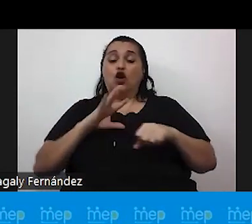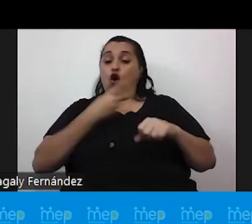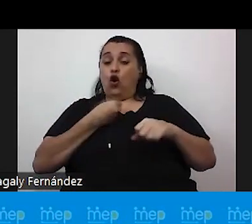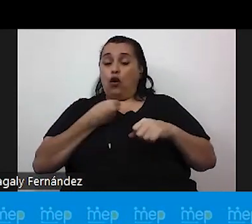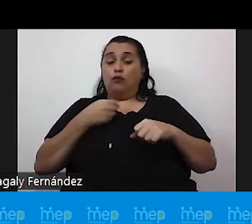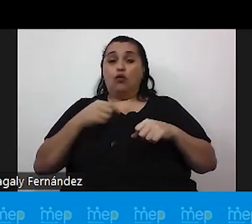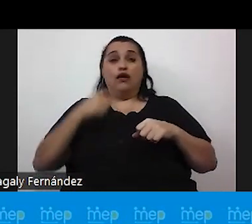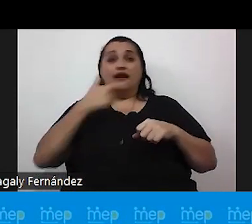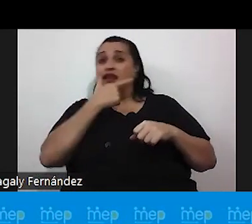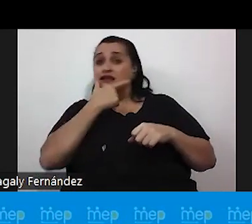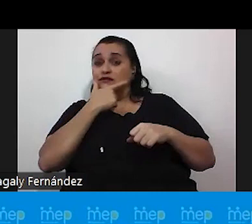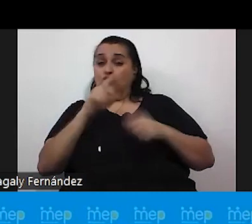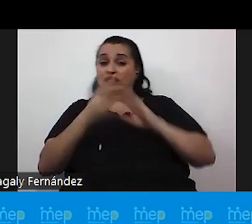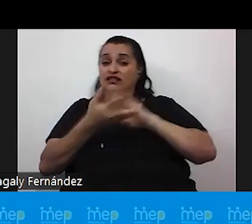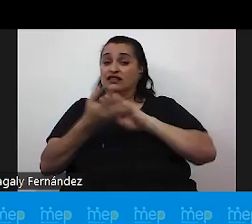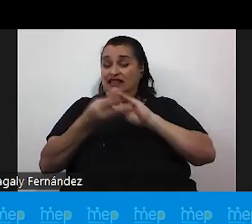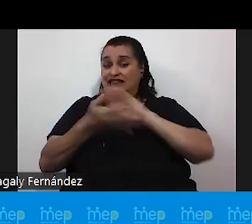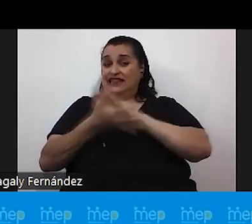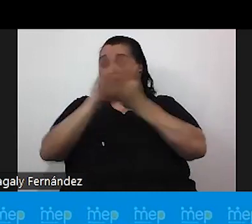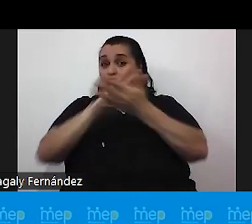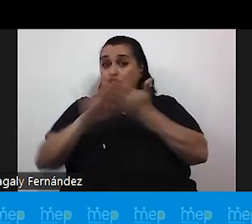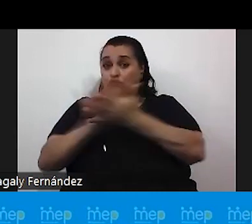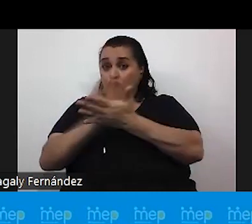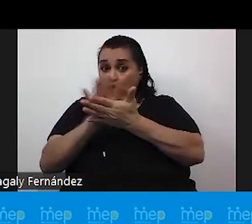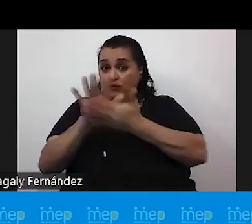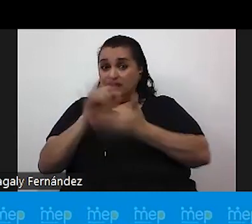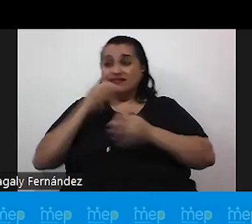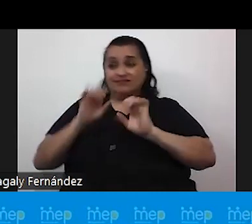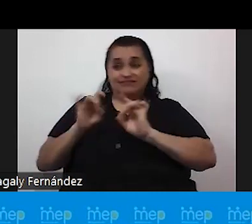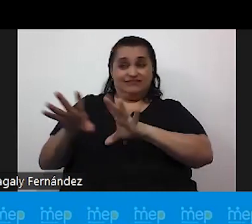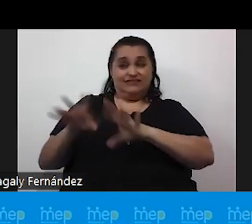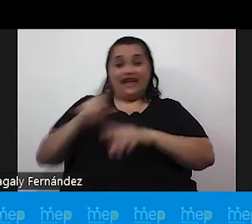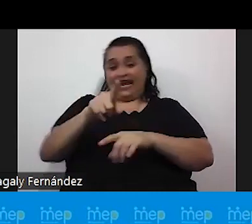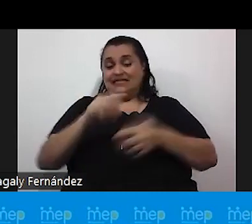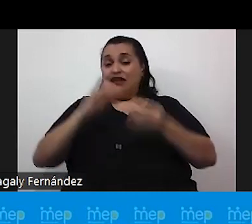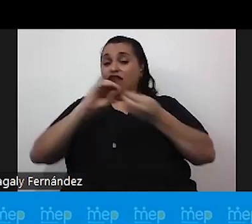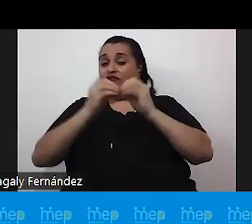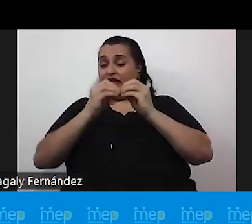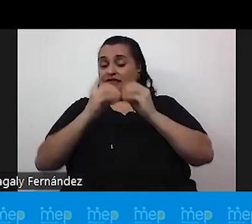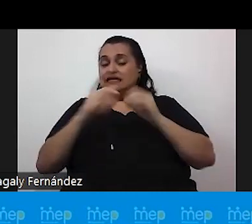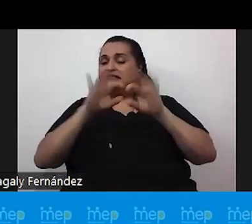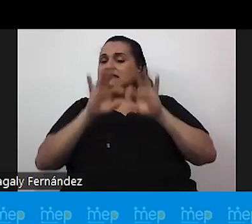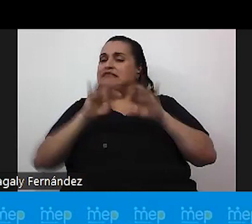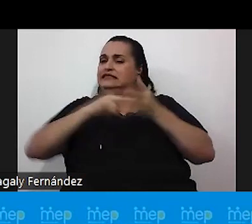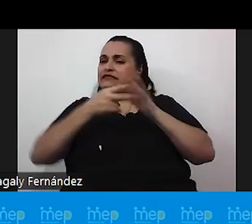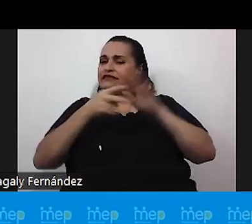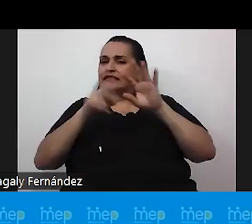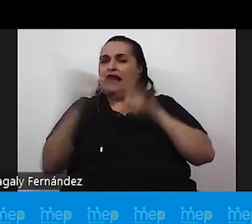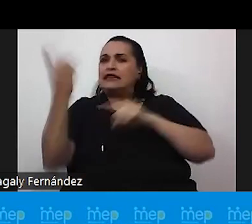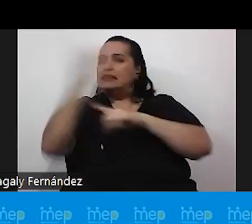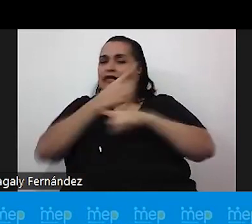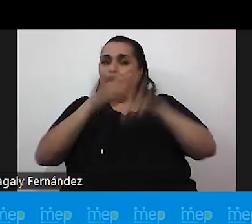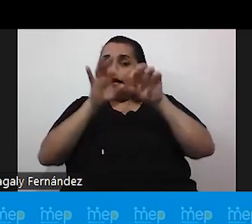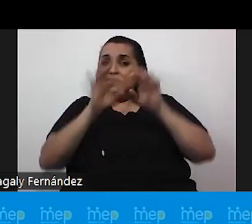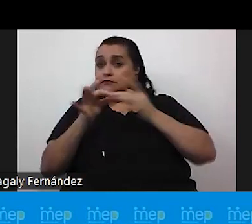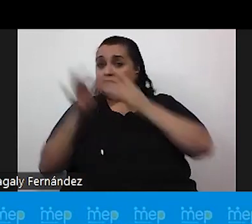se celebra el 17 de mayo es porque esta fecha se convirtió en un hito internacional en materia de derechos humanos dado que en